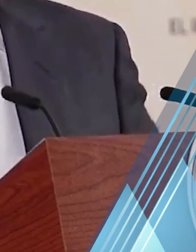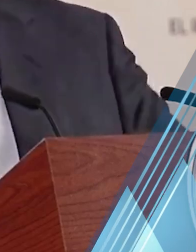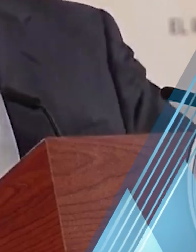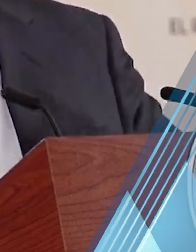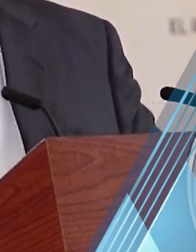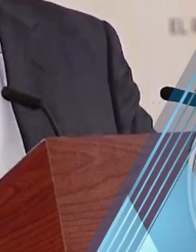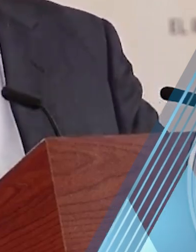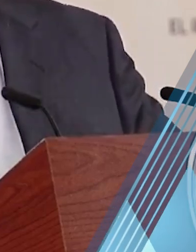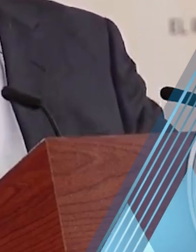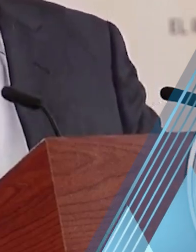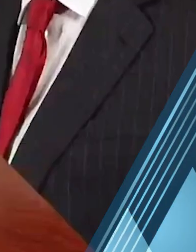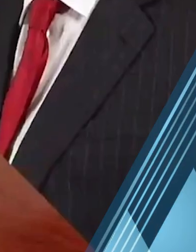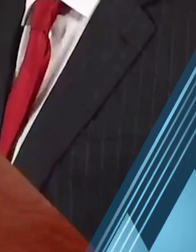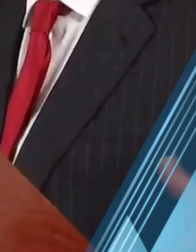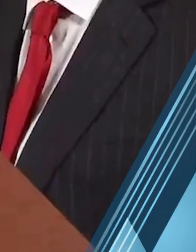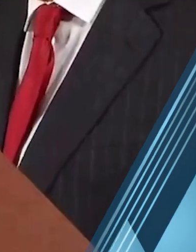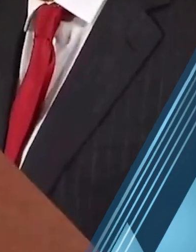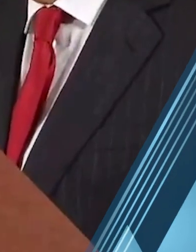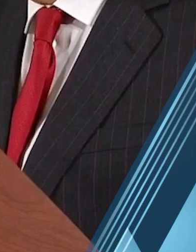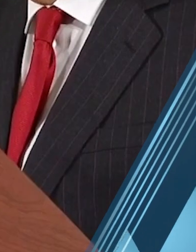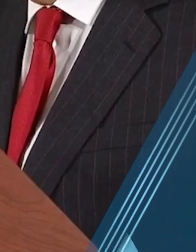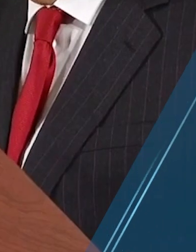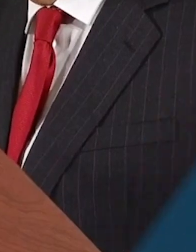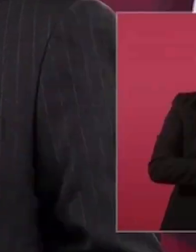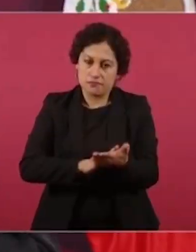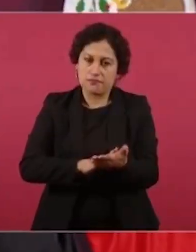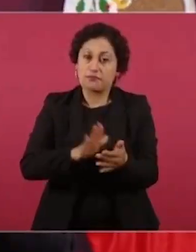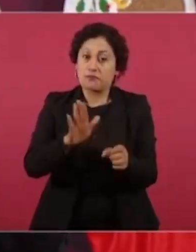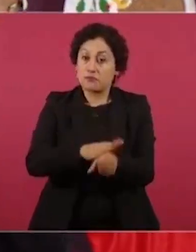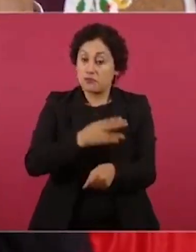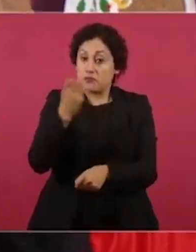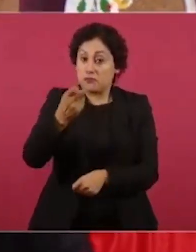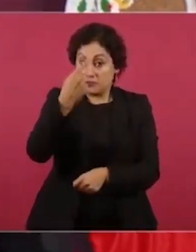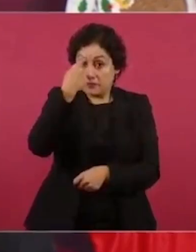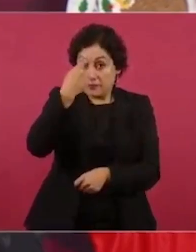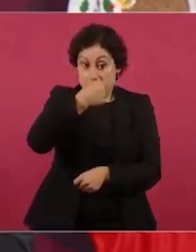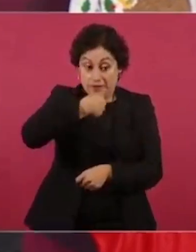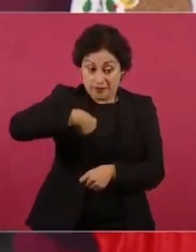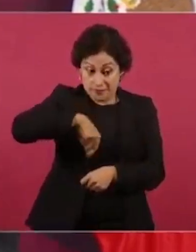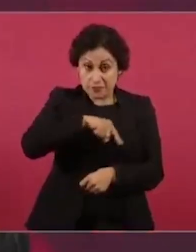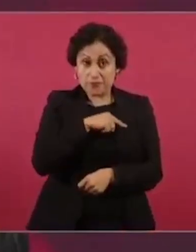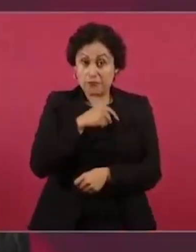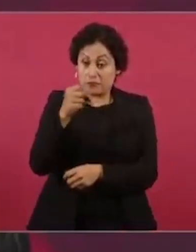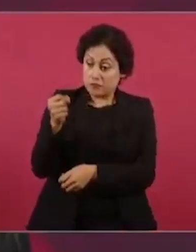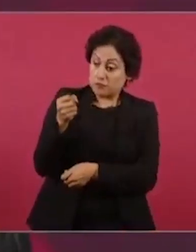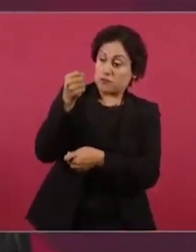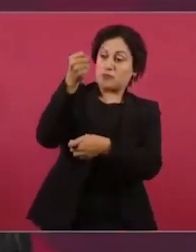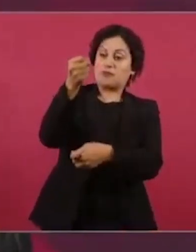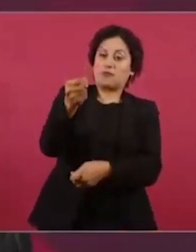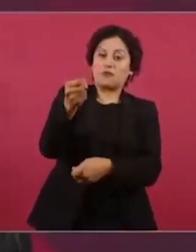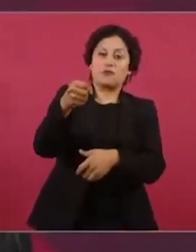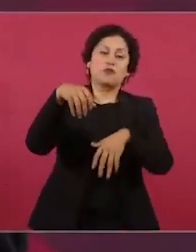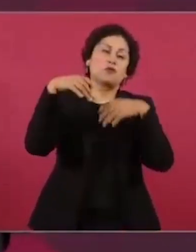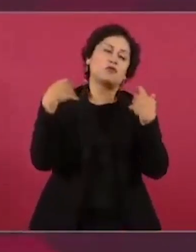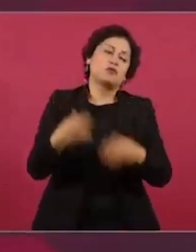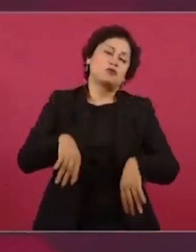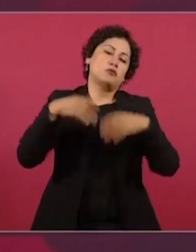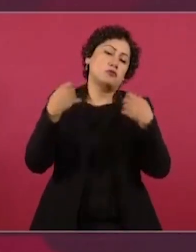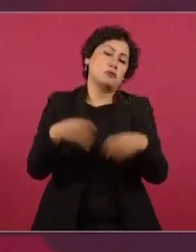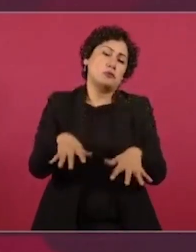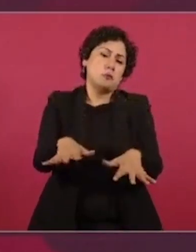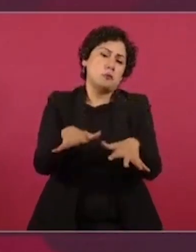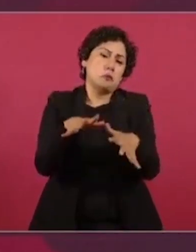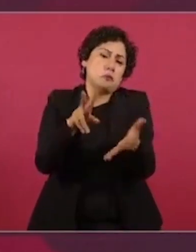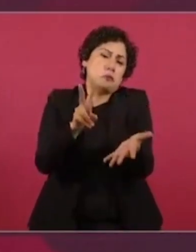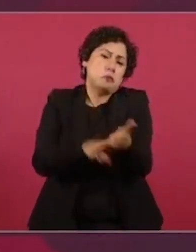Entonces, para nosotros el bastón de mando significa mucho y eso es lo que